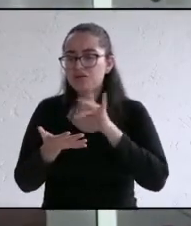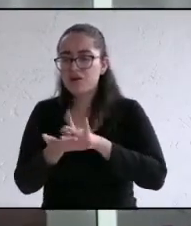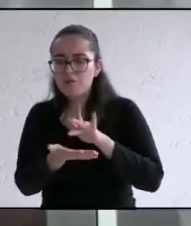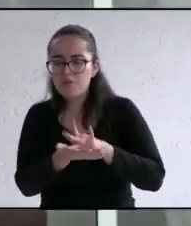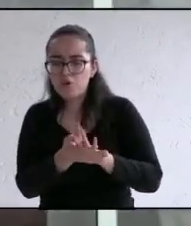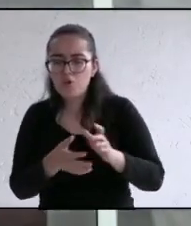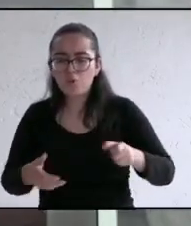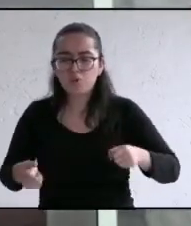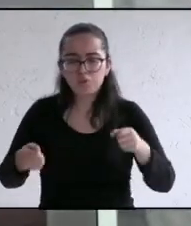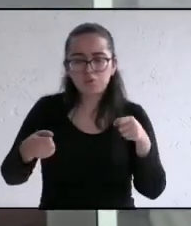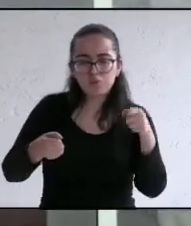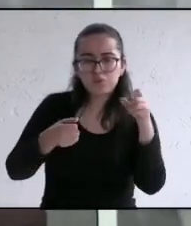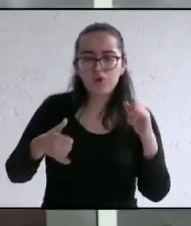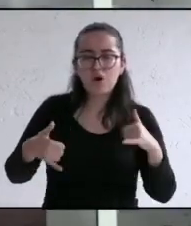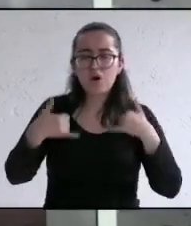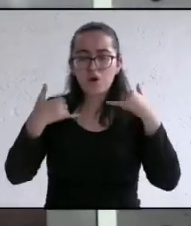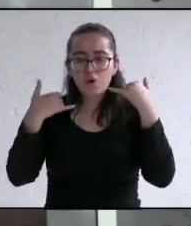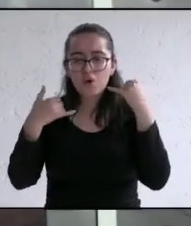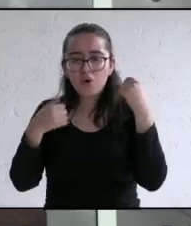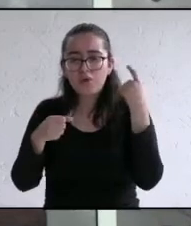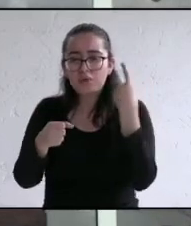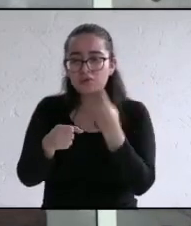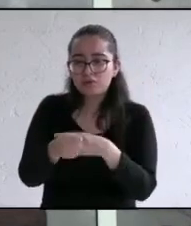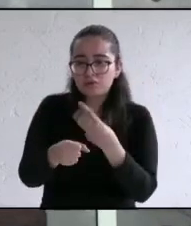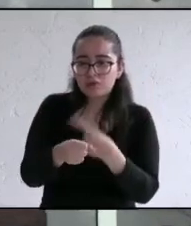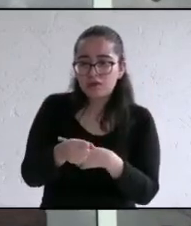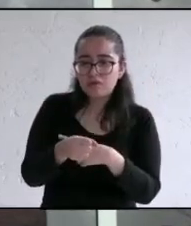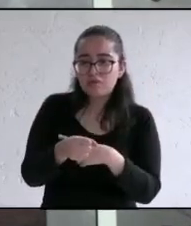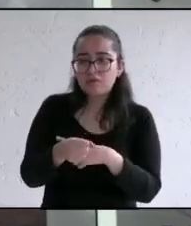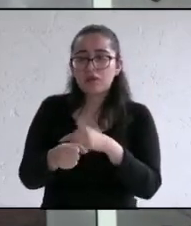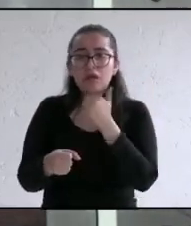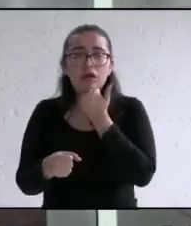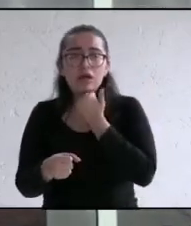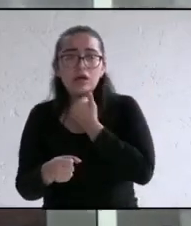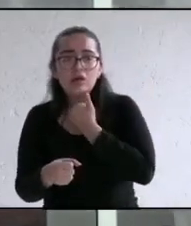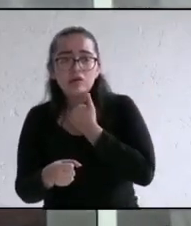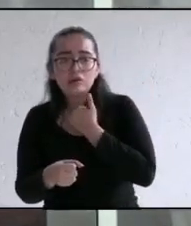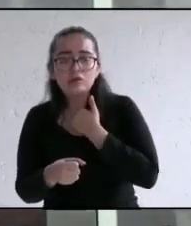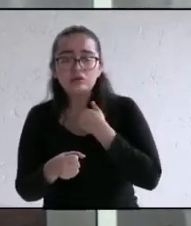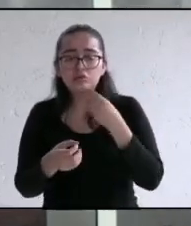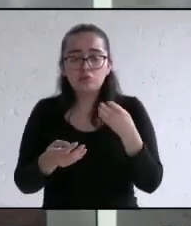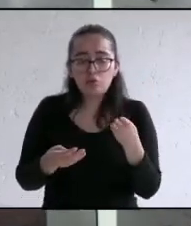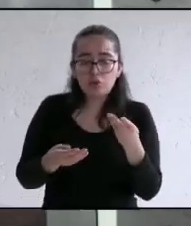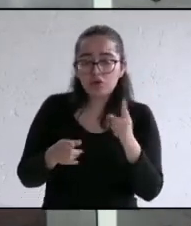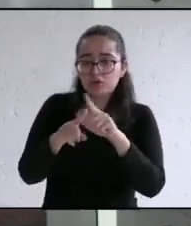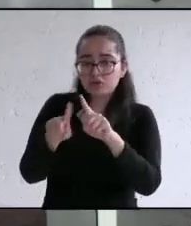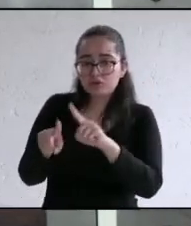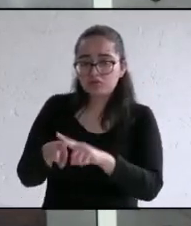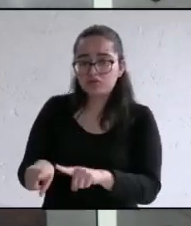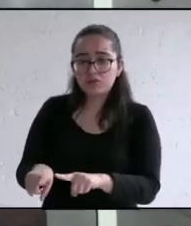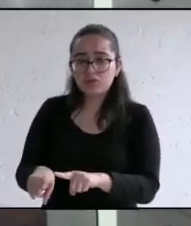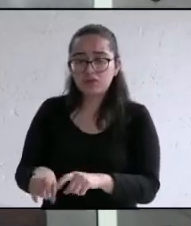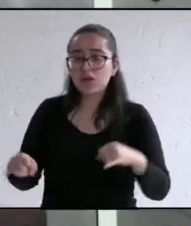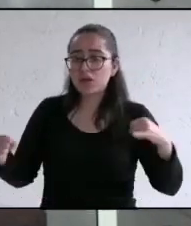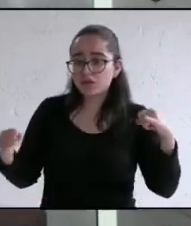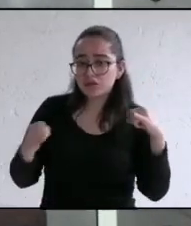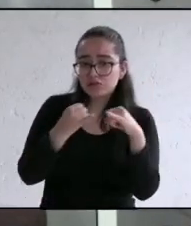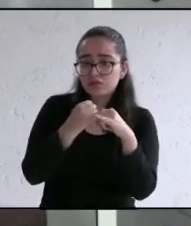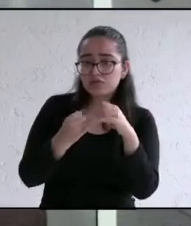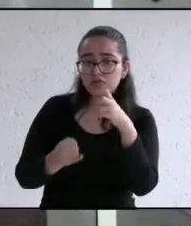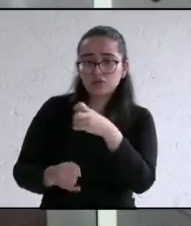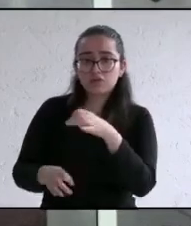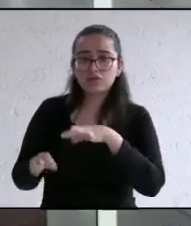albergan y apoyan a jóvenes que sufren enfermedad de alcoholismo y drogadicción la labor de estas instituciones que estas instituciones realizan